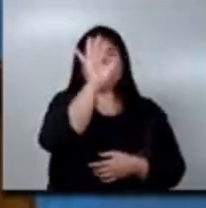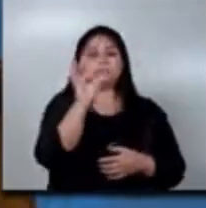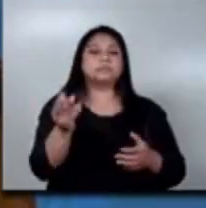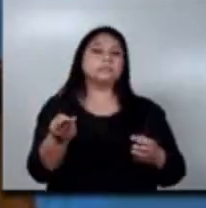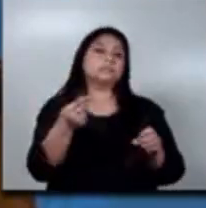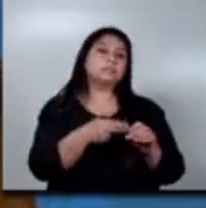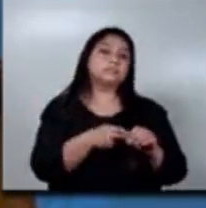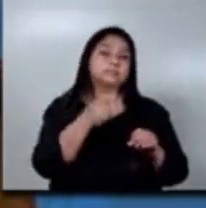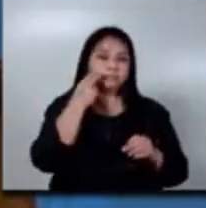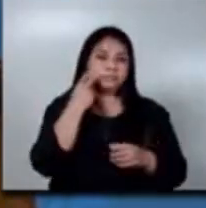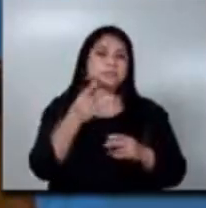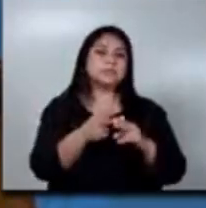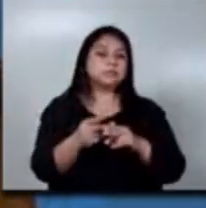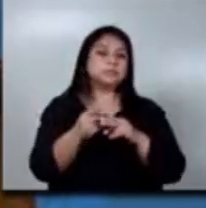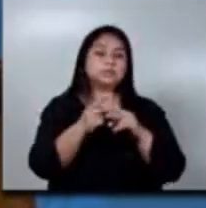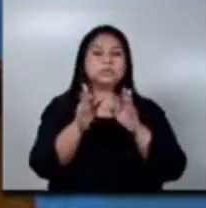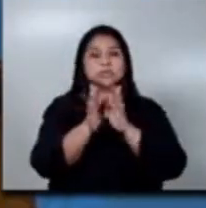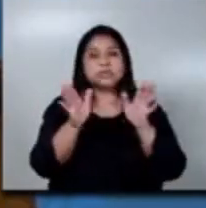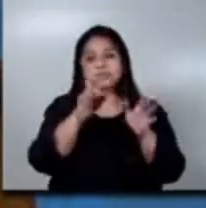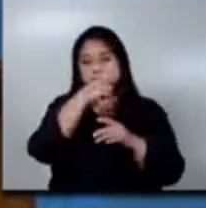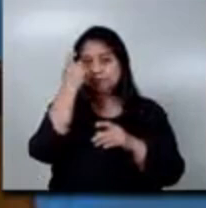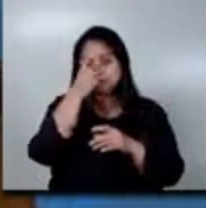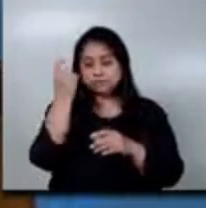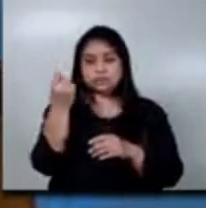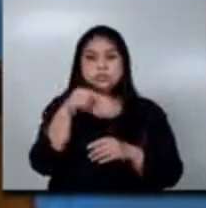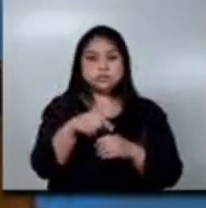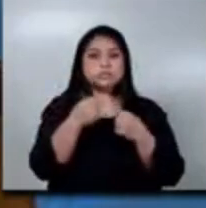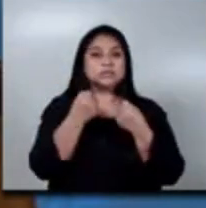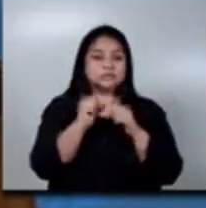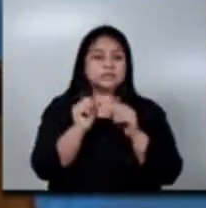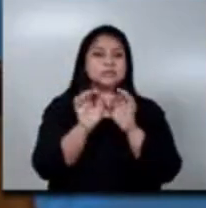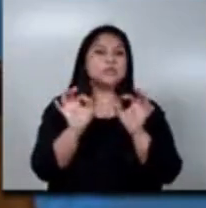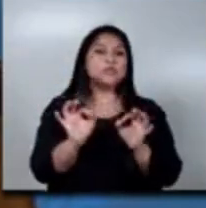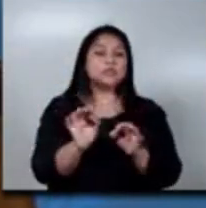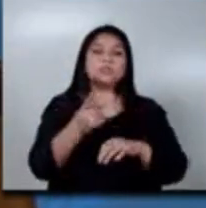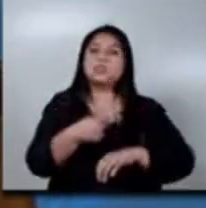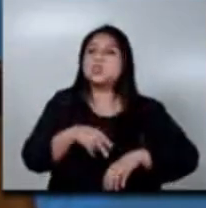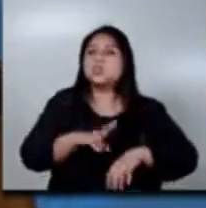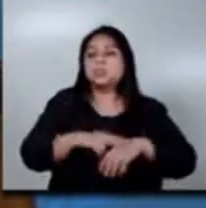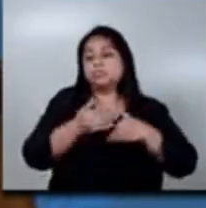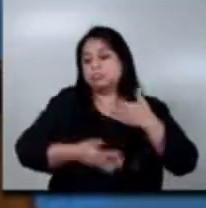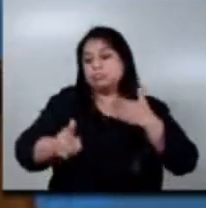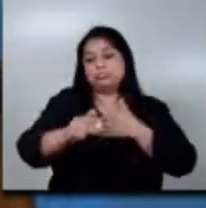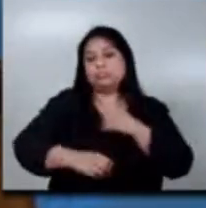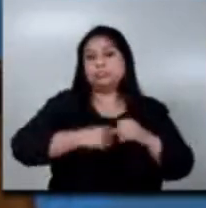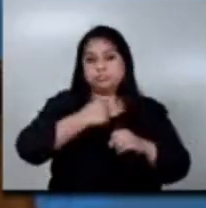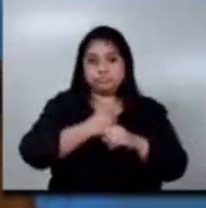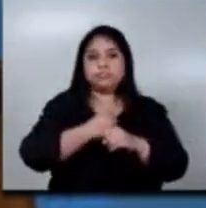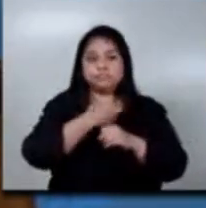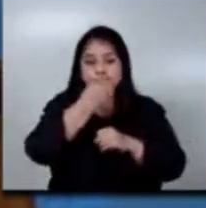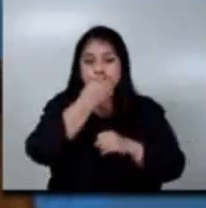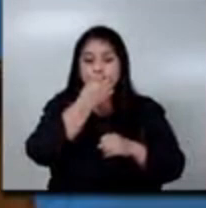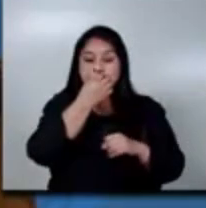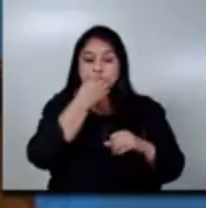inspecciones de la Inspección General de Trabajo que se realicen de manera ordinaria durante el año. Así que hacemos la